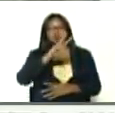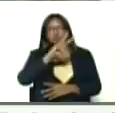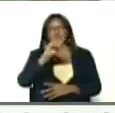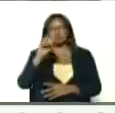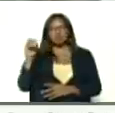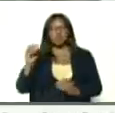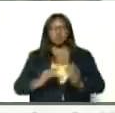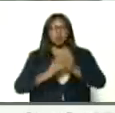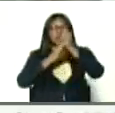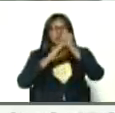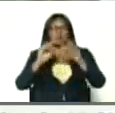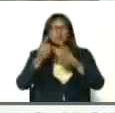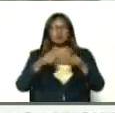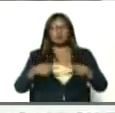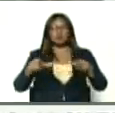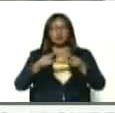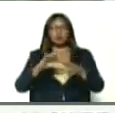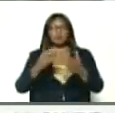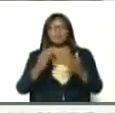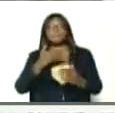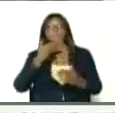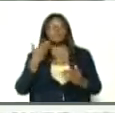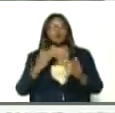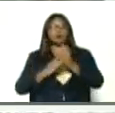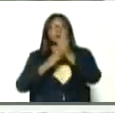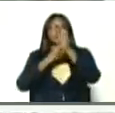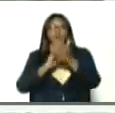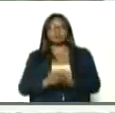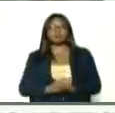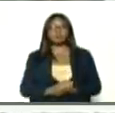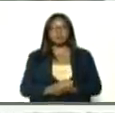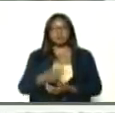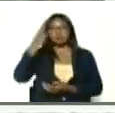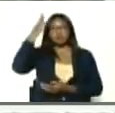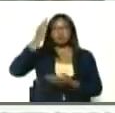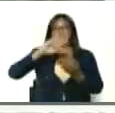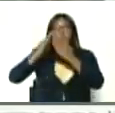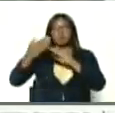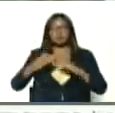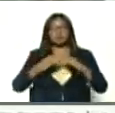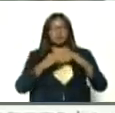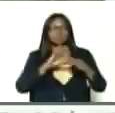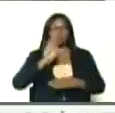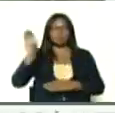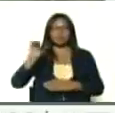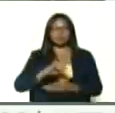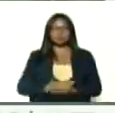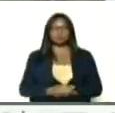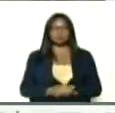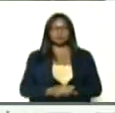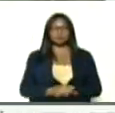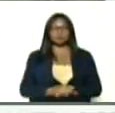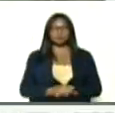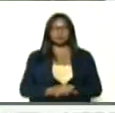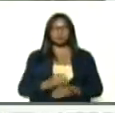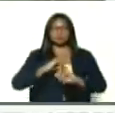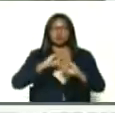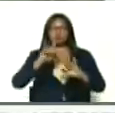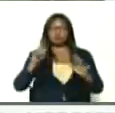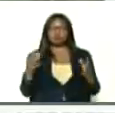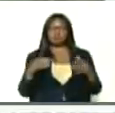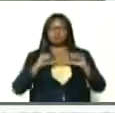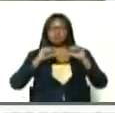líderes de primer nivel, los mejores líderes, de los consejos comunales y las comunas del país, ya cuando ustedes tengan